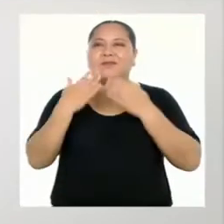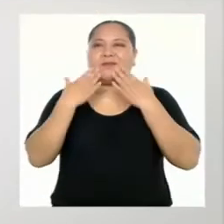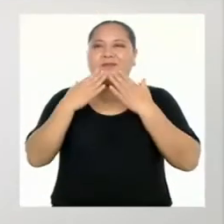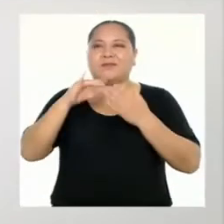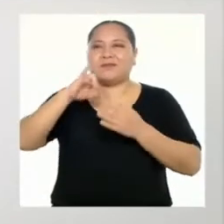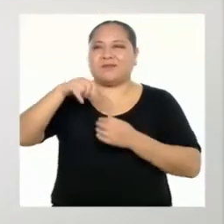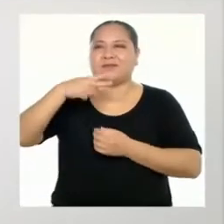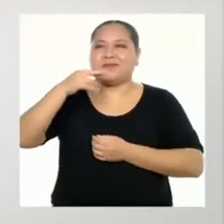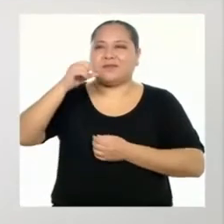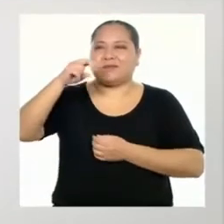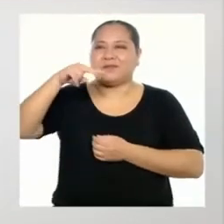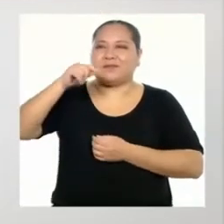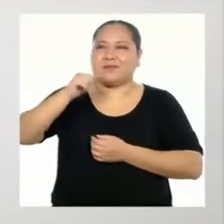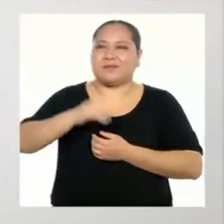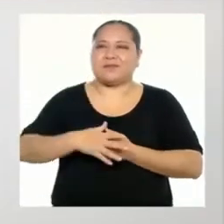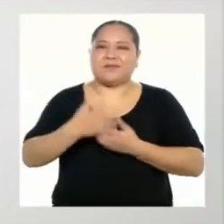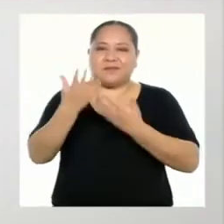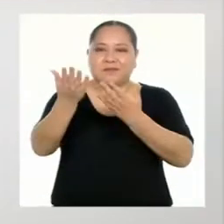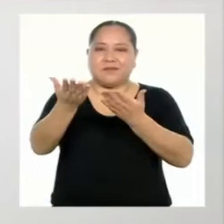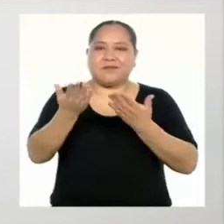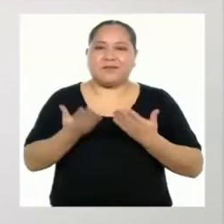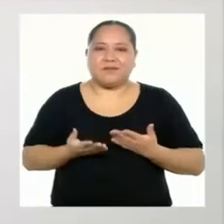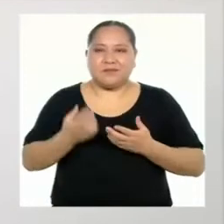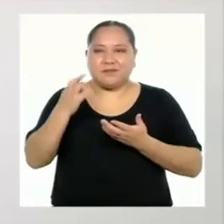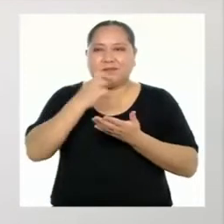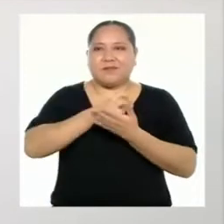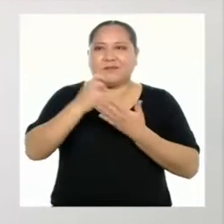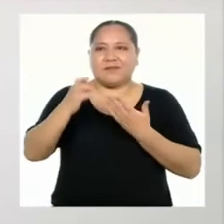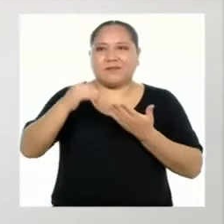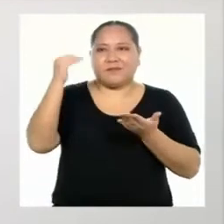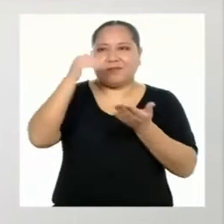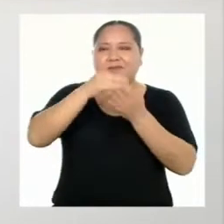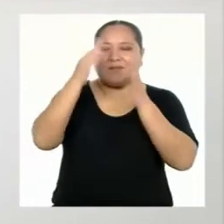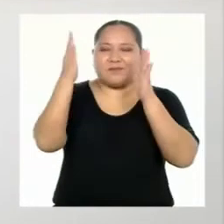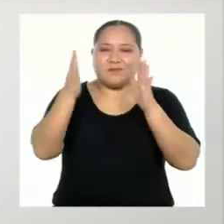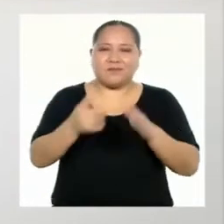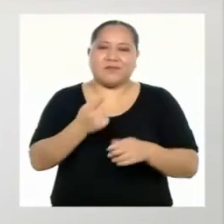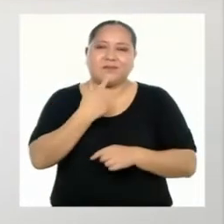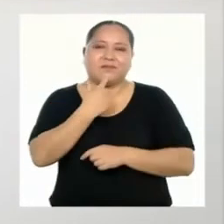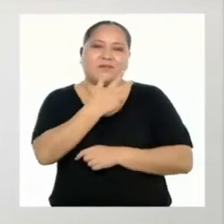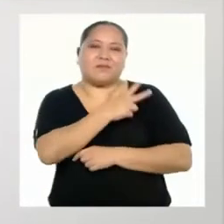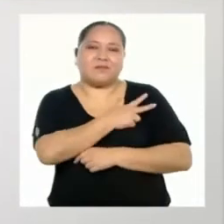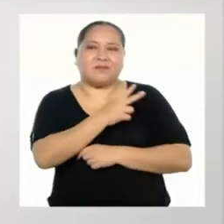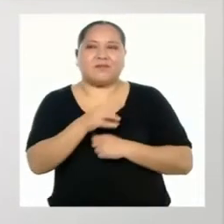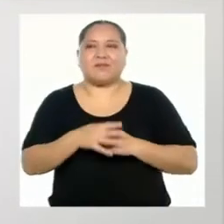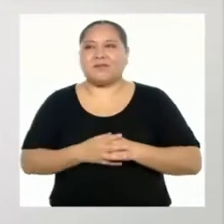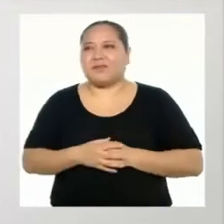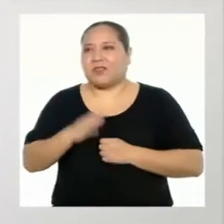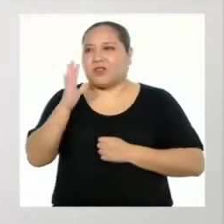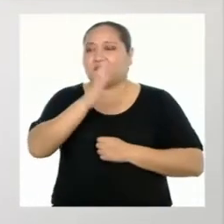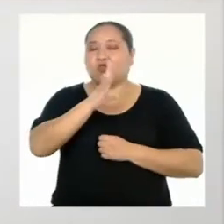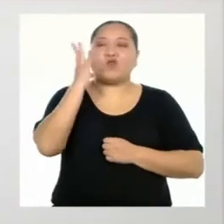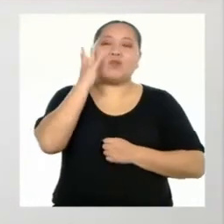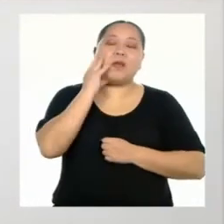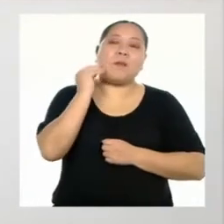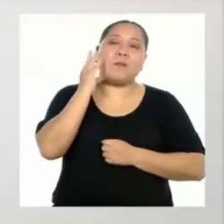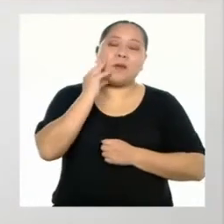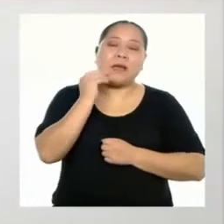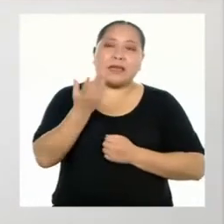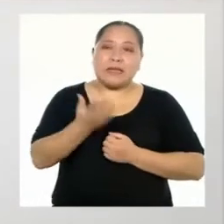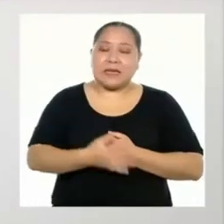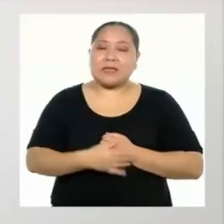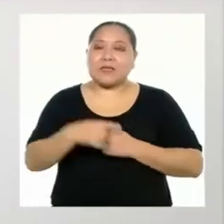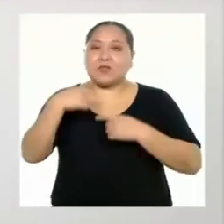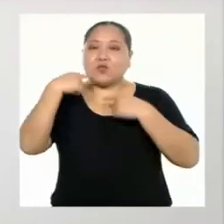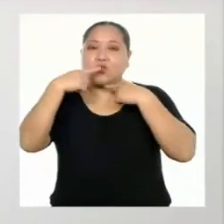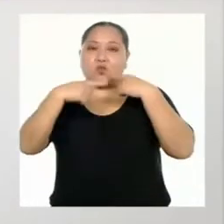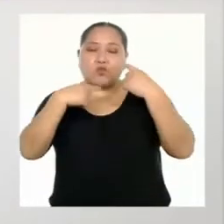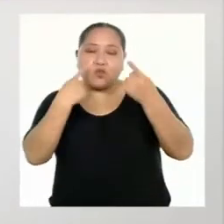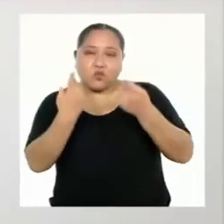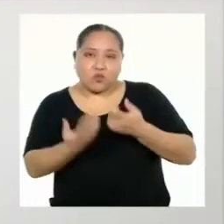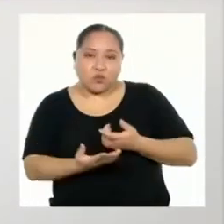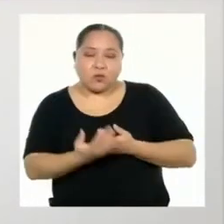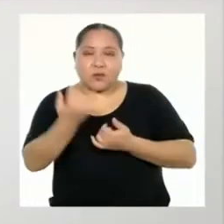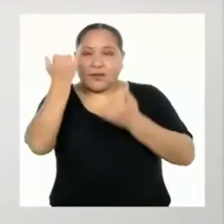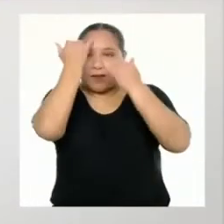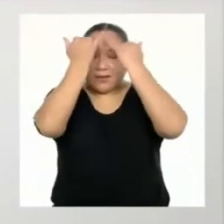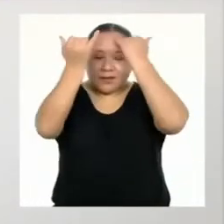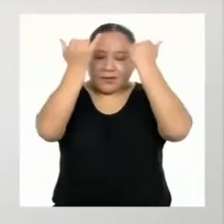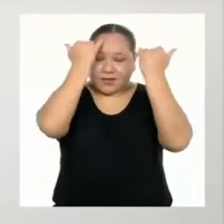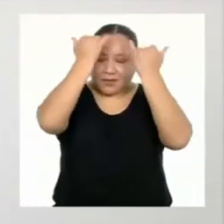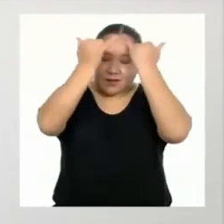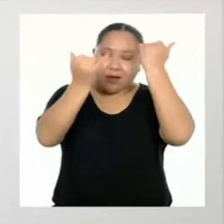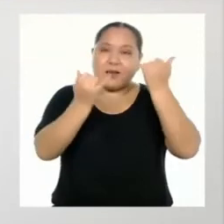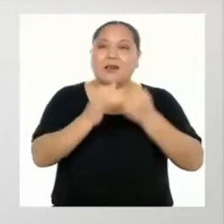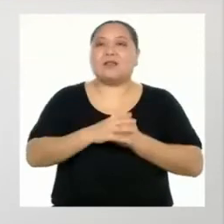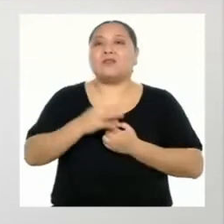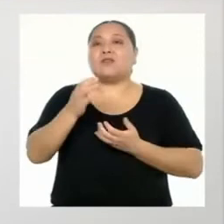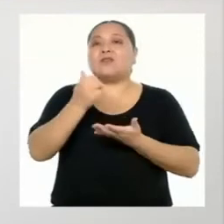Gracias, Jonathan, por invitar al programa a Estudiantes de Tercero. Sus experiencias y comentarios nos ayudan